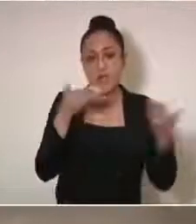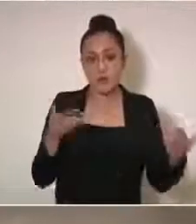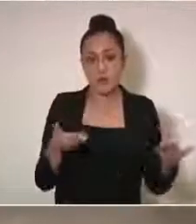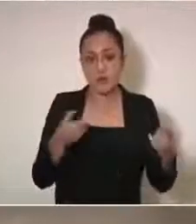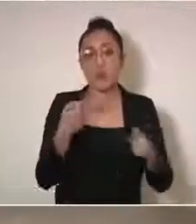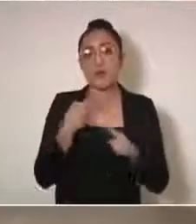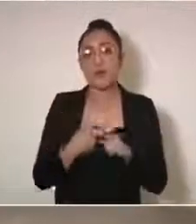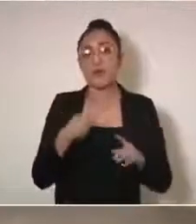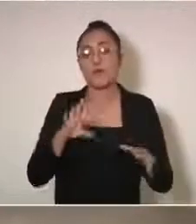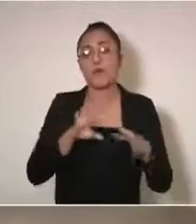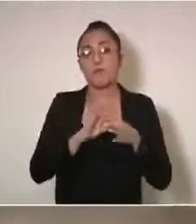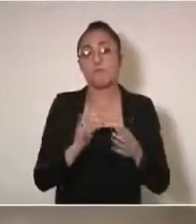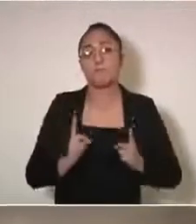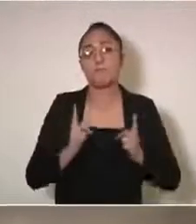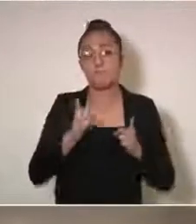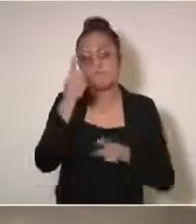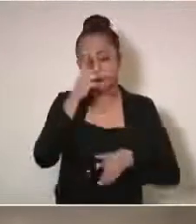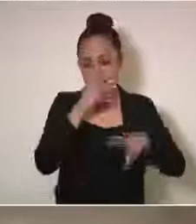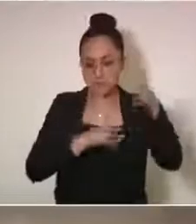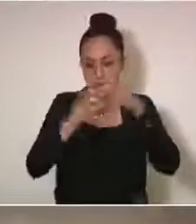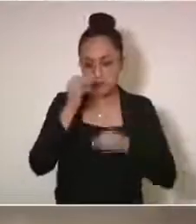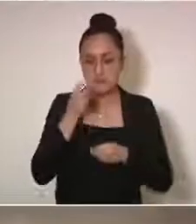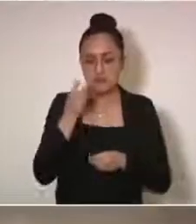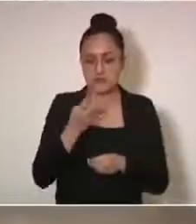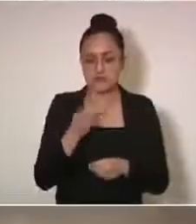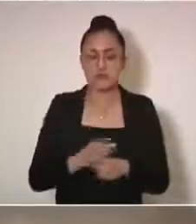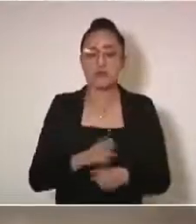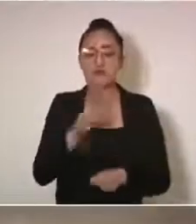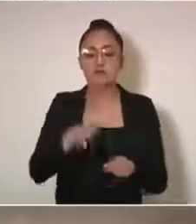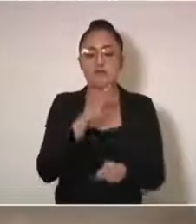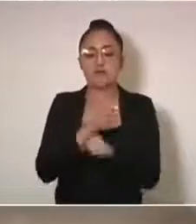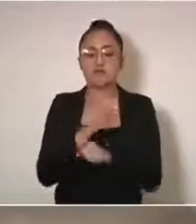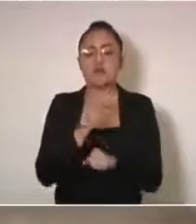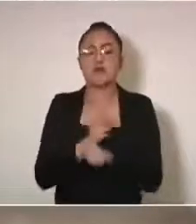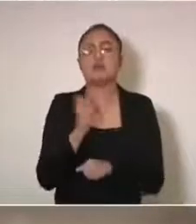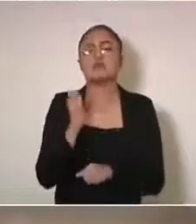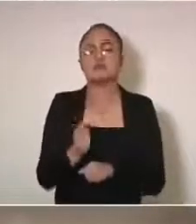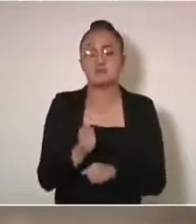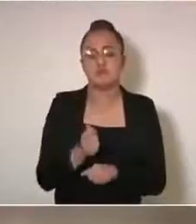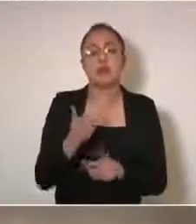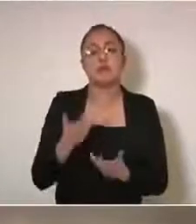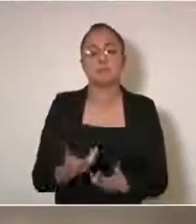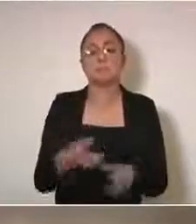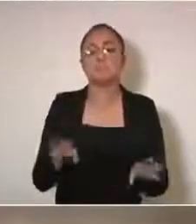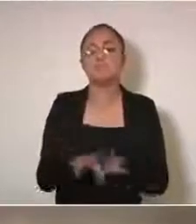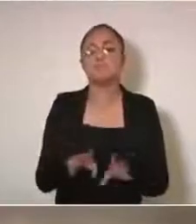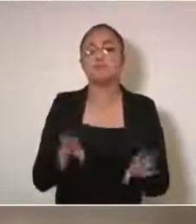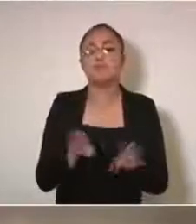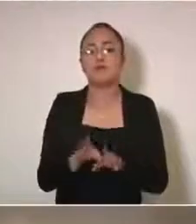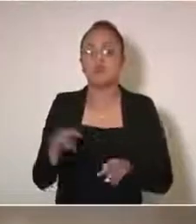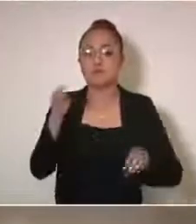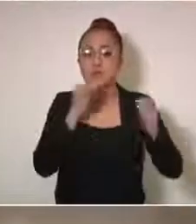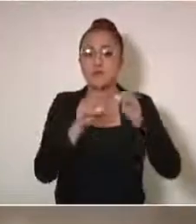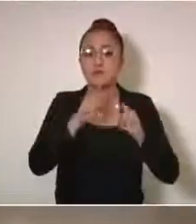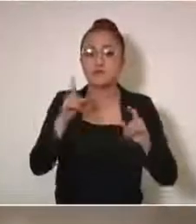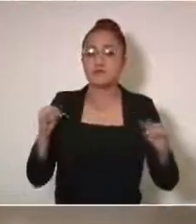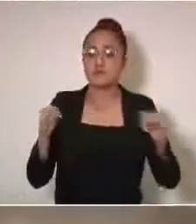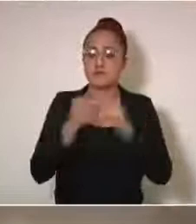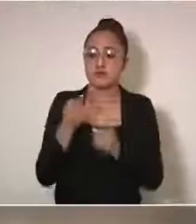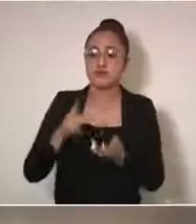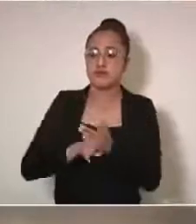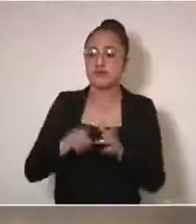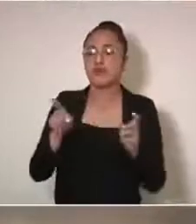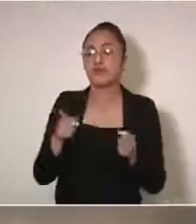la fase compensatoria de los aprendizajes. La quinta etapa está pensada en el acondicionamiento de las instituciones.